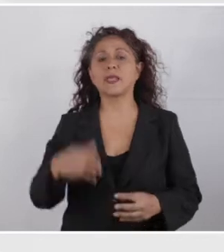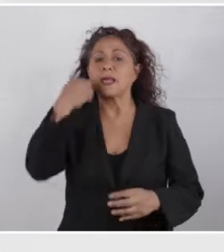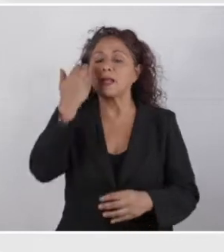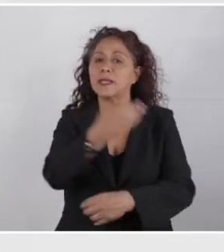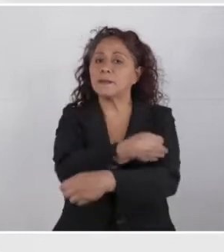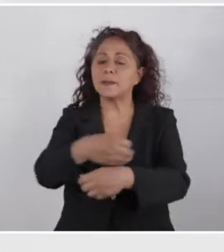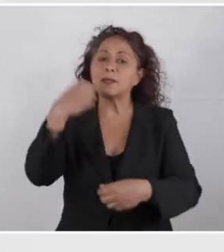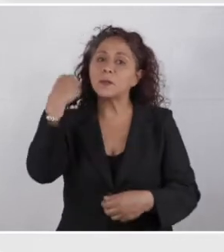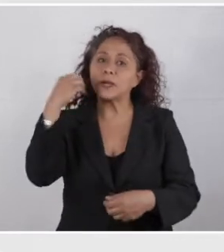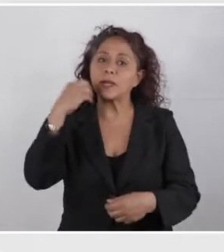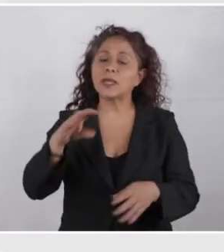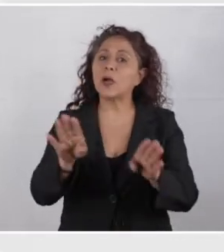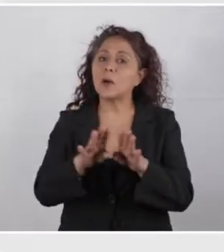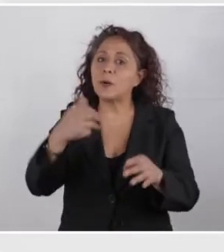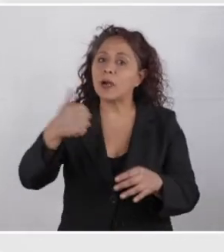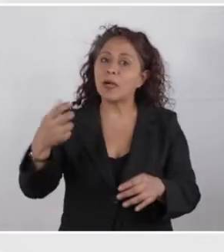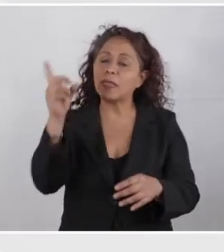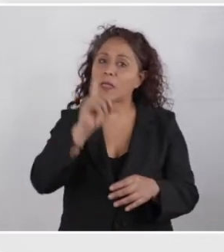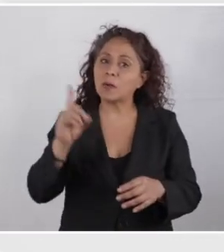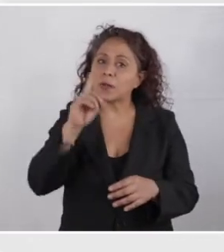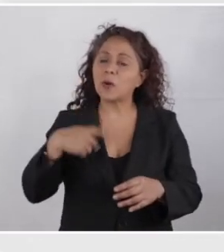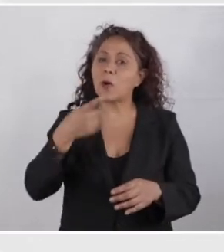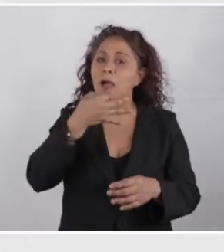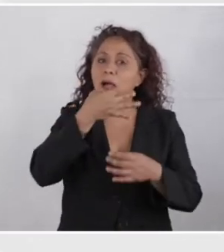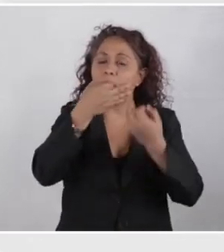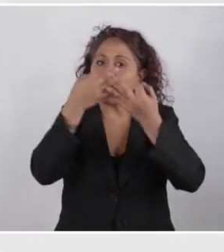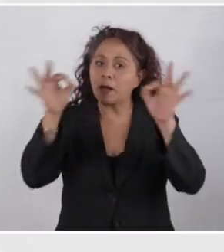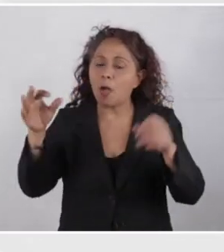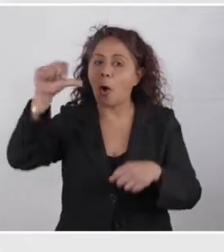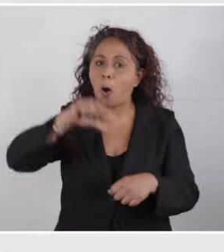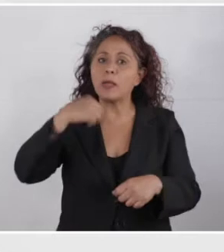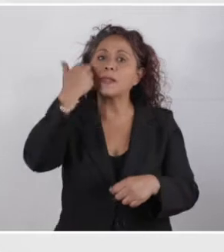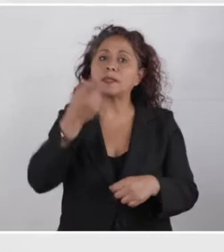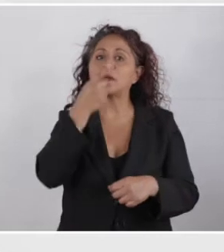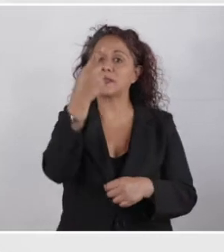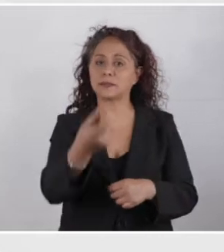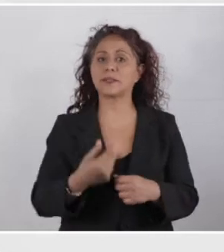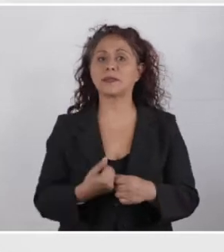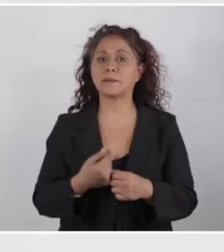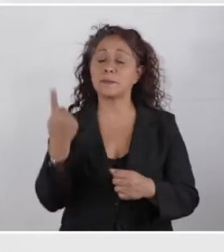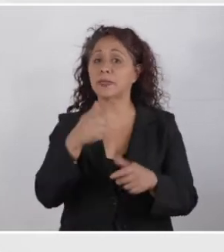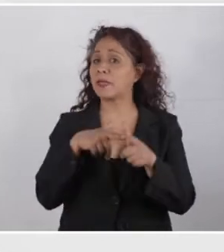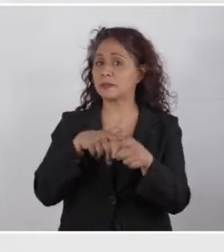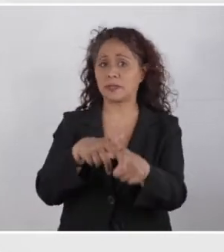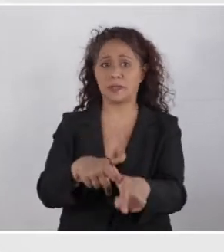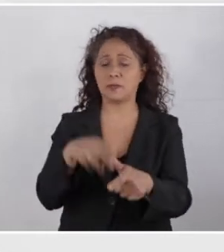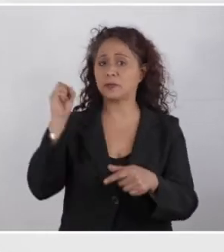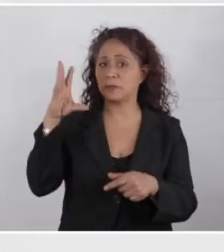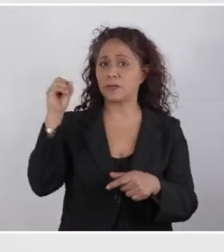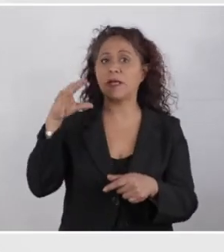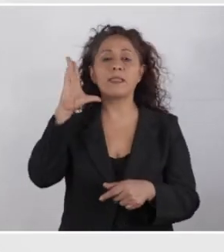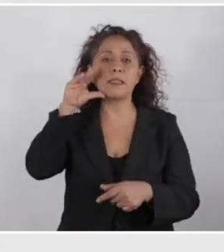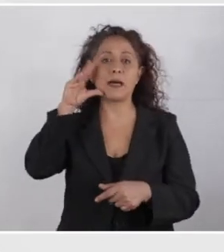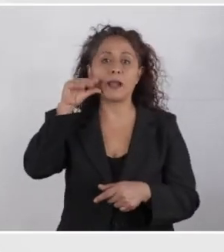Queridas familias oaxaqueñas, como cada domingo me dirijo a ustedes, el día de hoy les quiero reiterar que seguimos